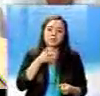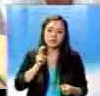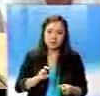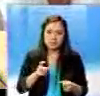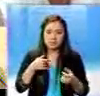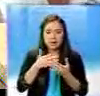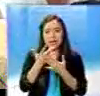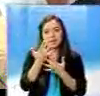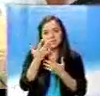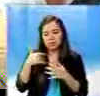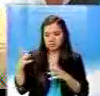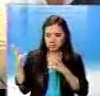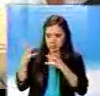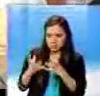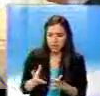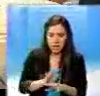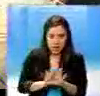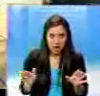estábamos esperando.